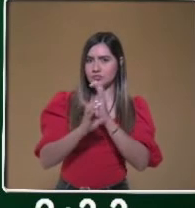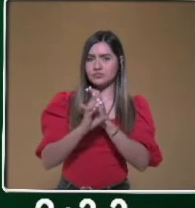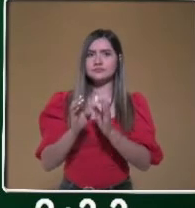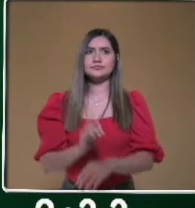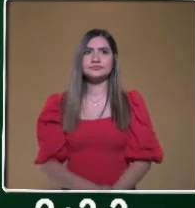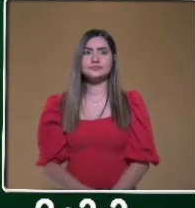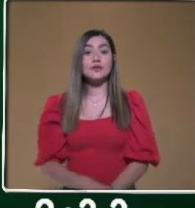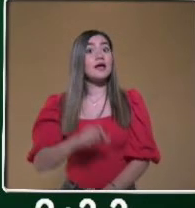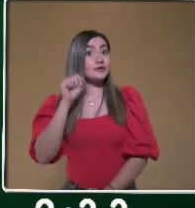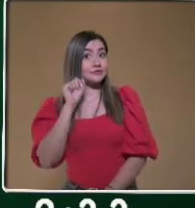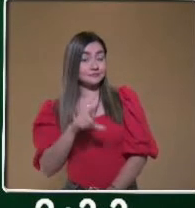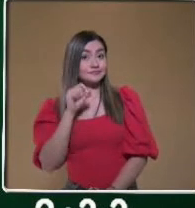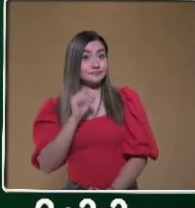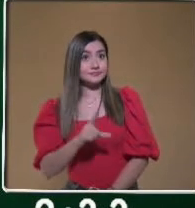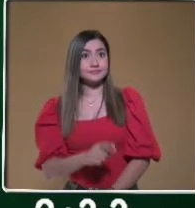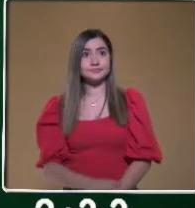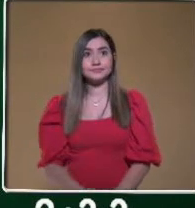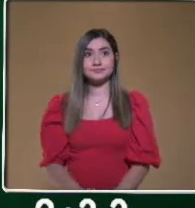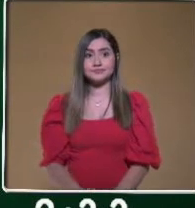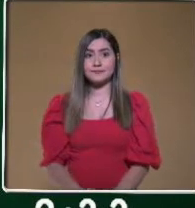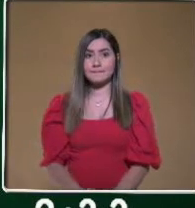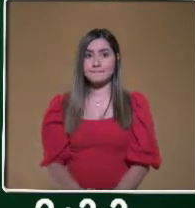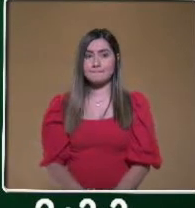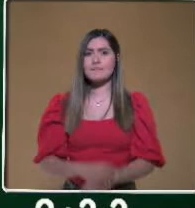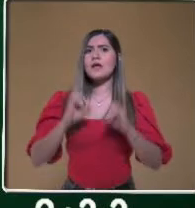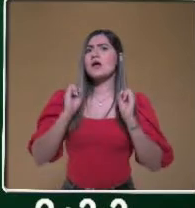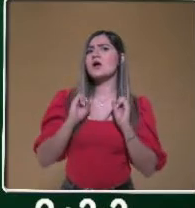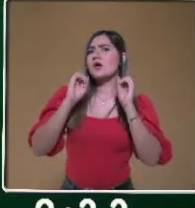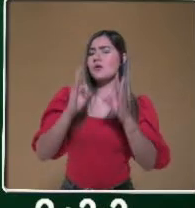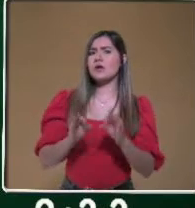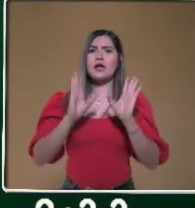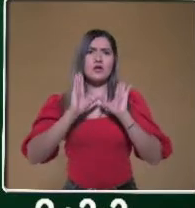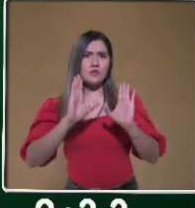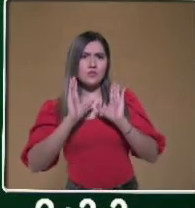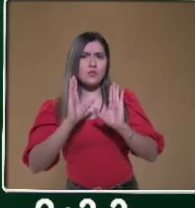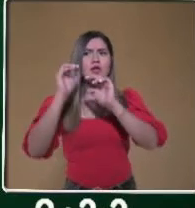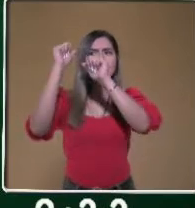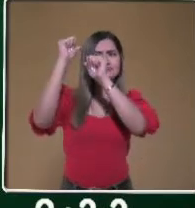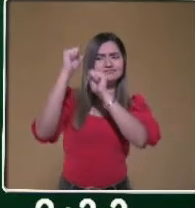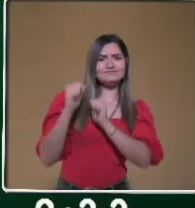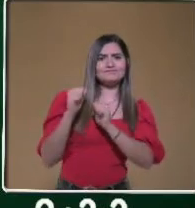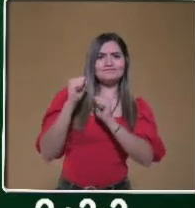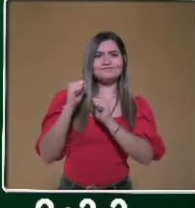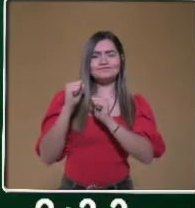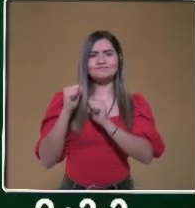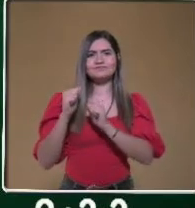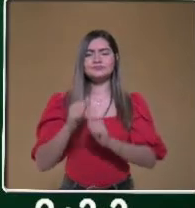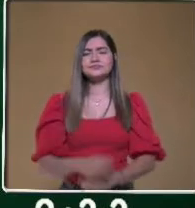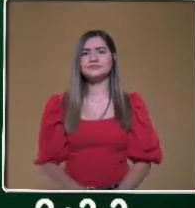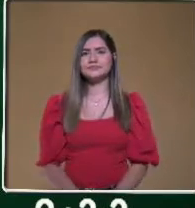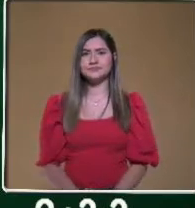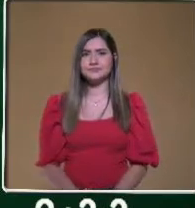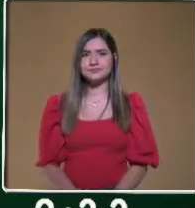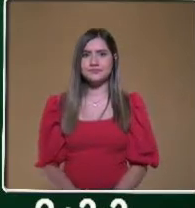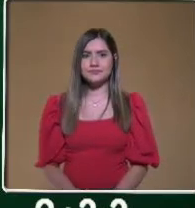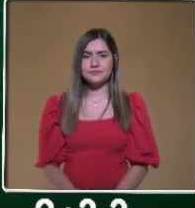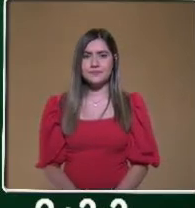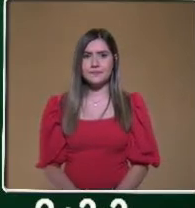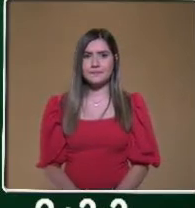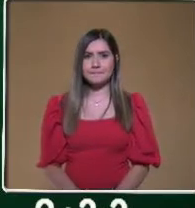Además, existe una dependencia que se encarga de cuidar que las empresas que brindan dichos bienes o servicios